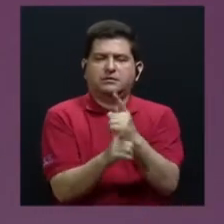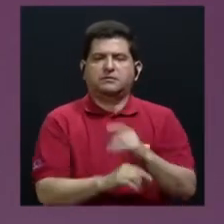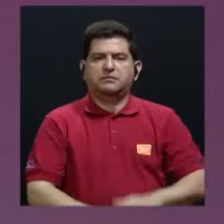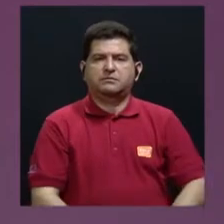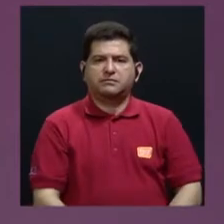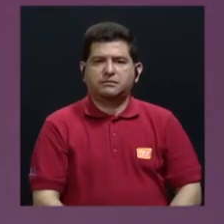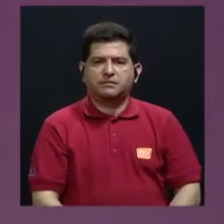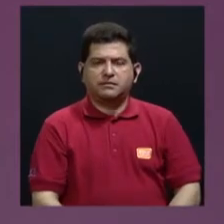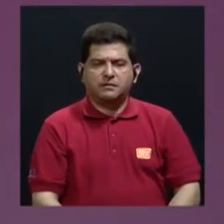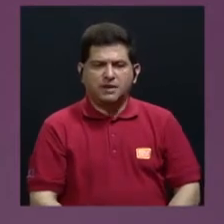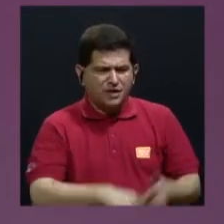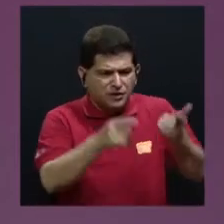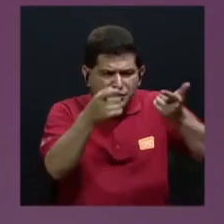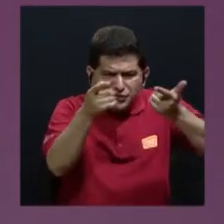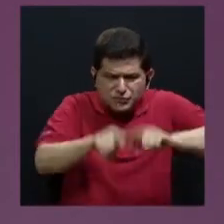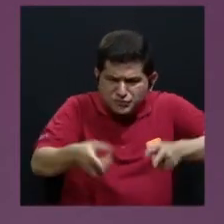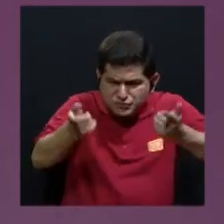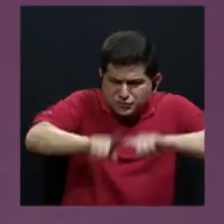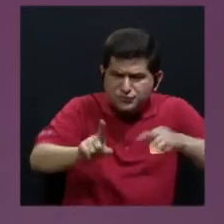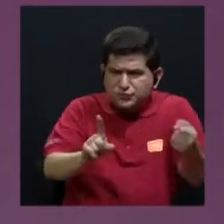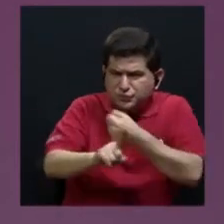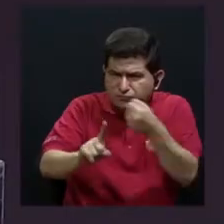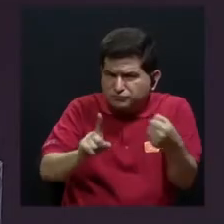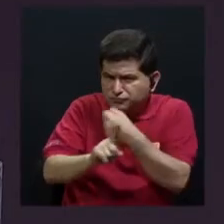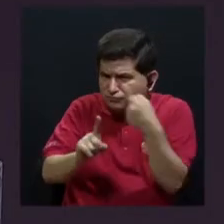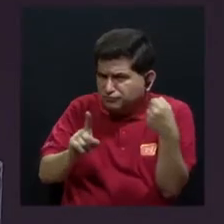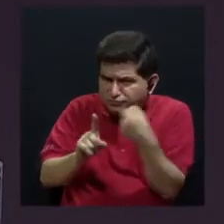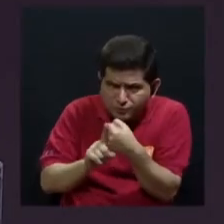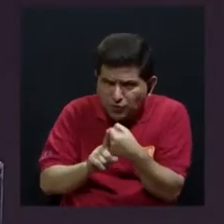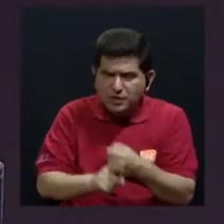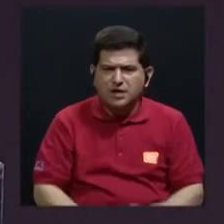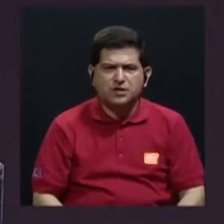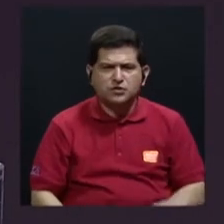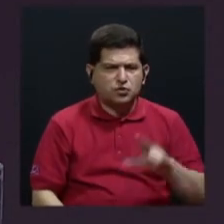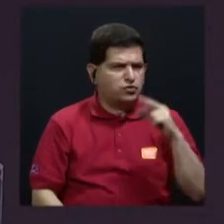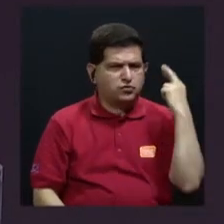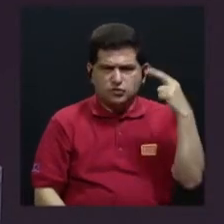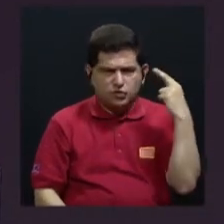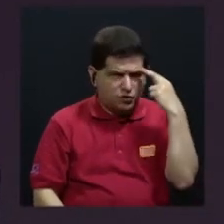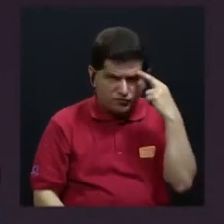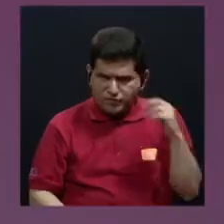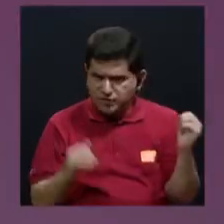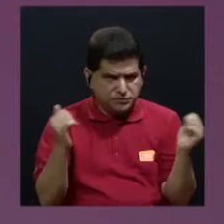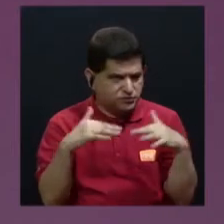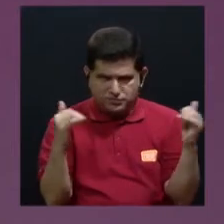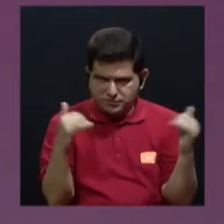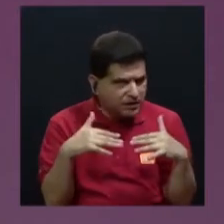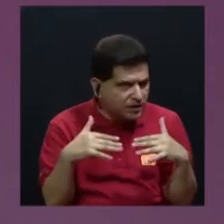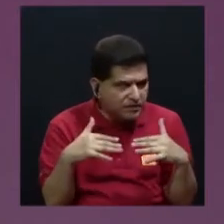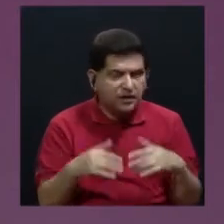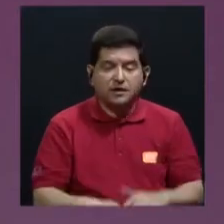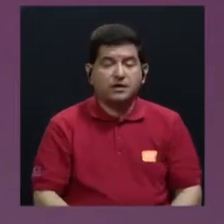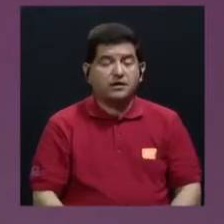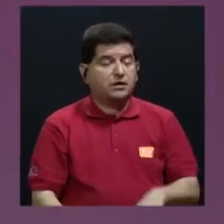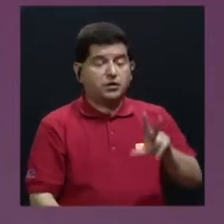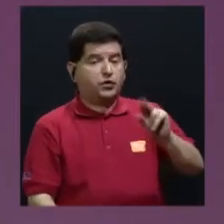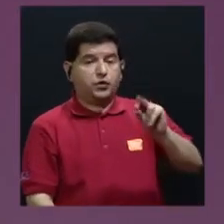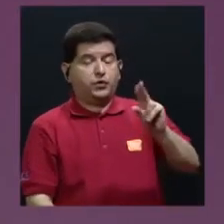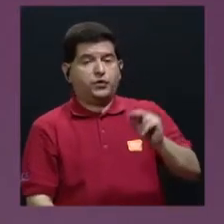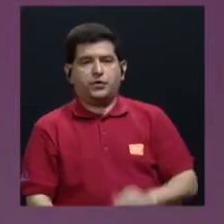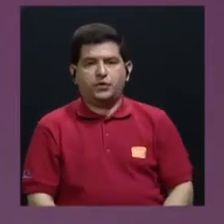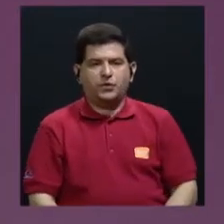hechos, digamos, de violencia, no son producto de la guerra. No, fue